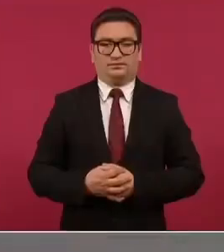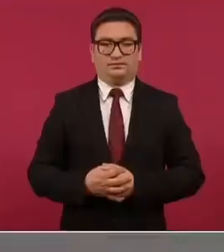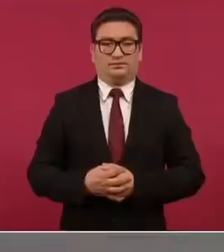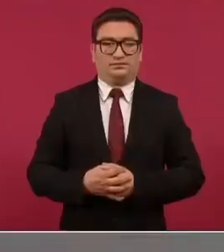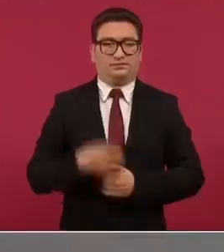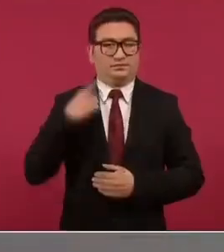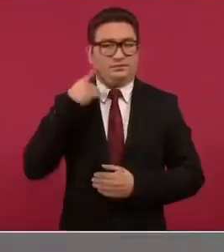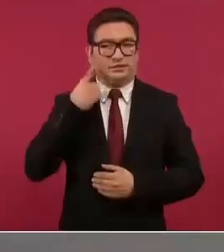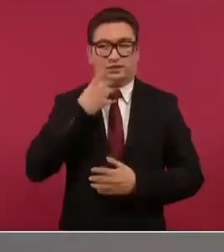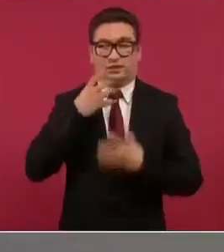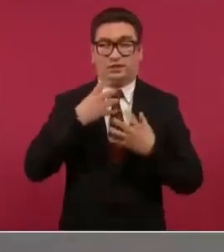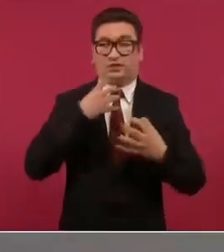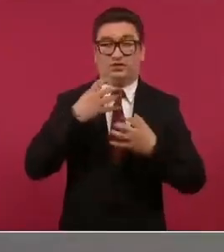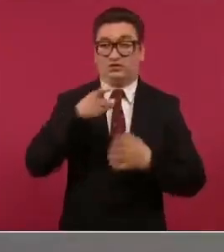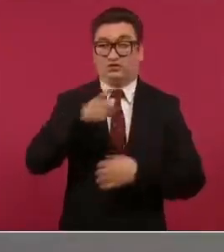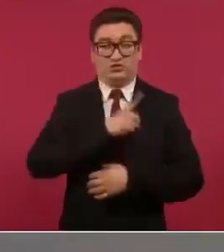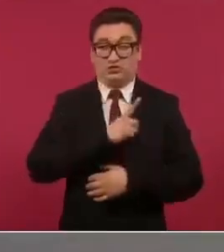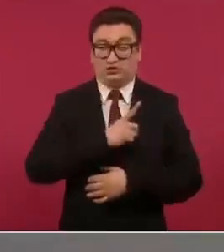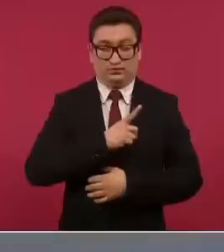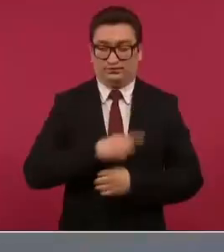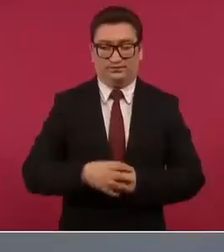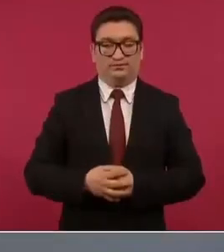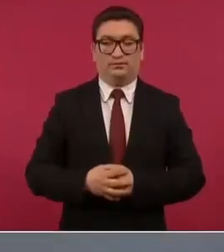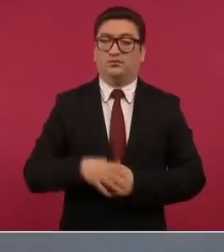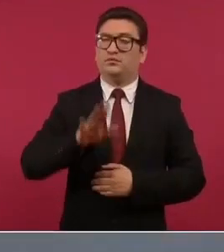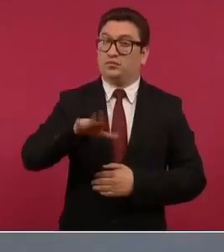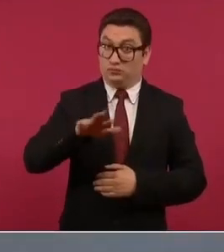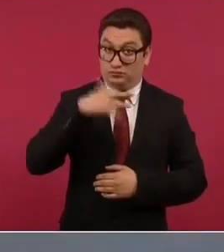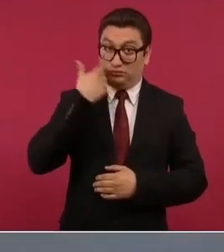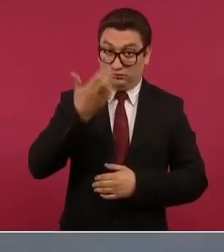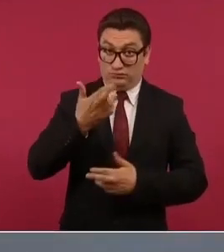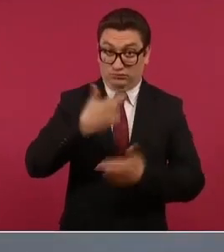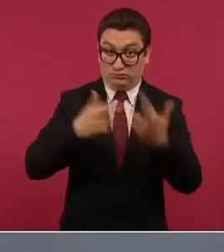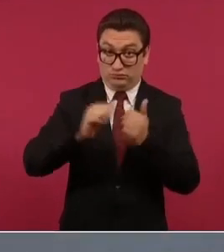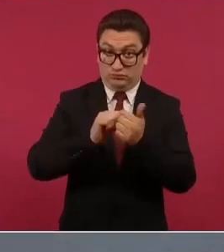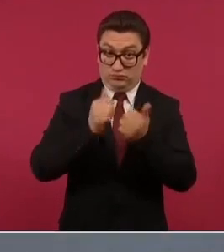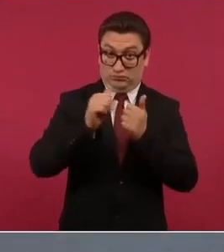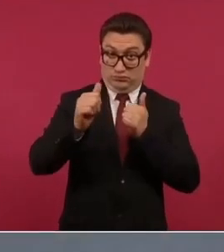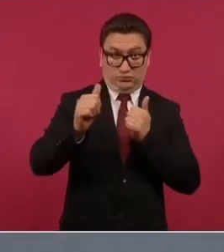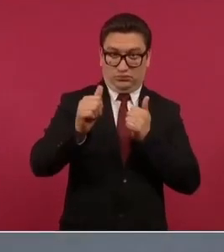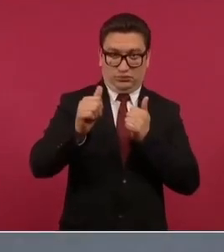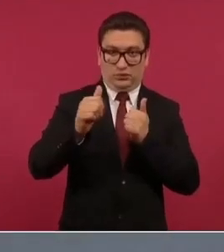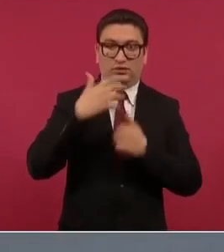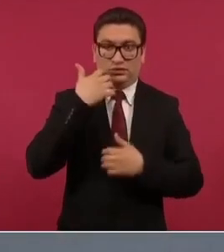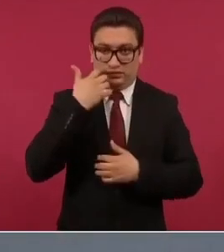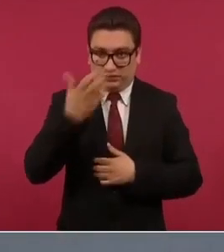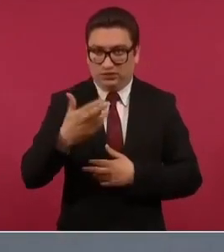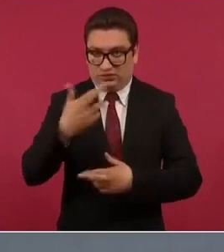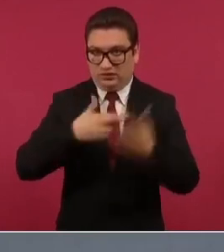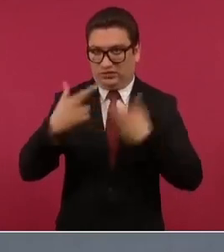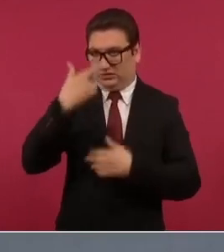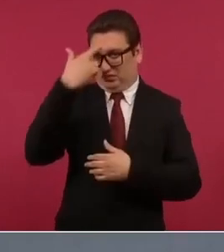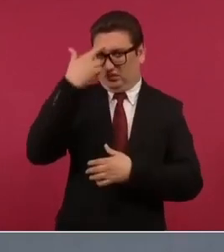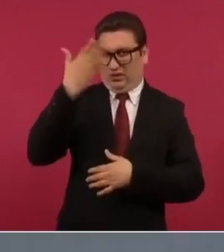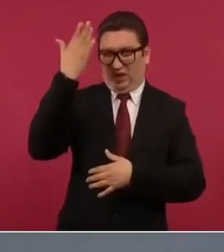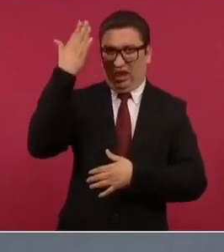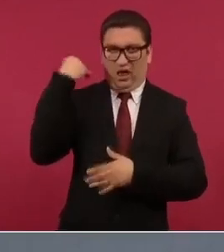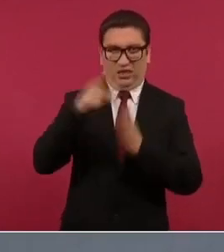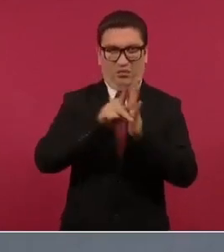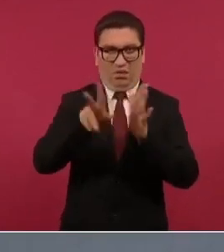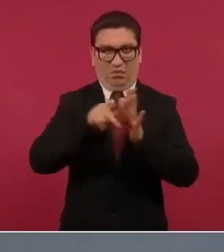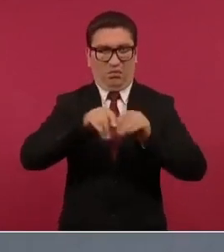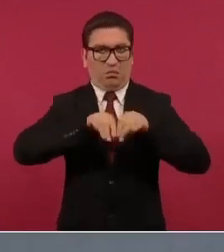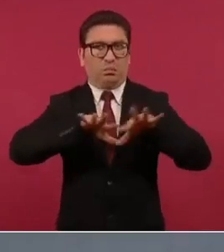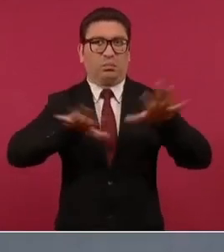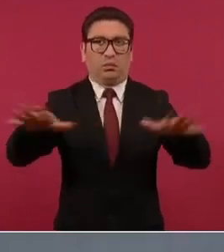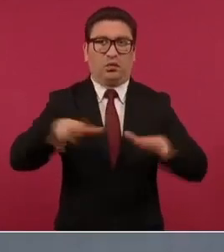o regresamos les pregunto al tiempo de la prensa vendida o